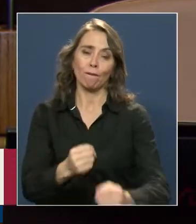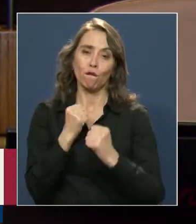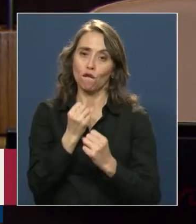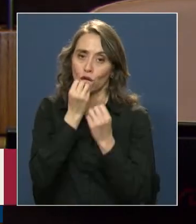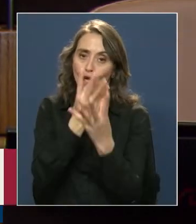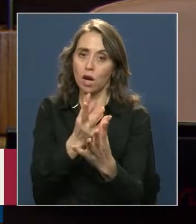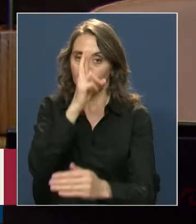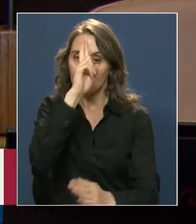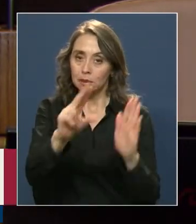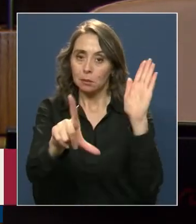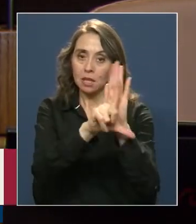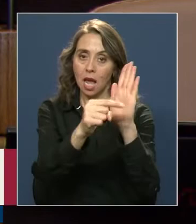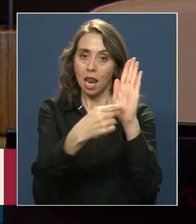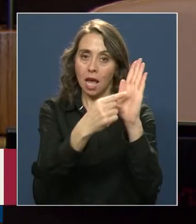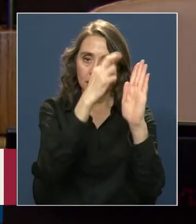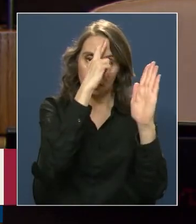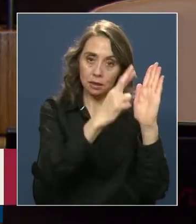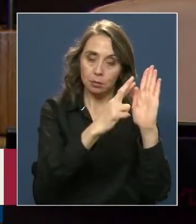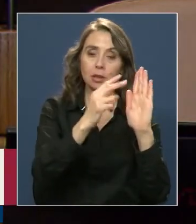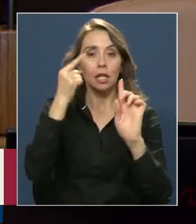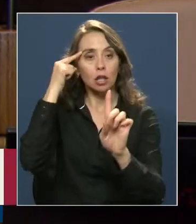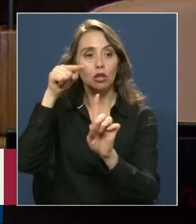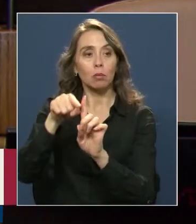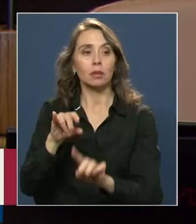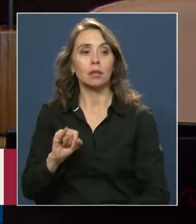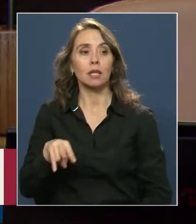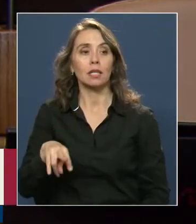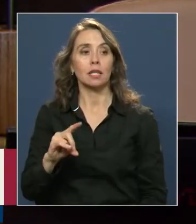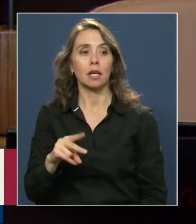Respetemos la ley, respetemos el espíritu de la ley de H.